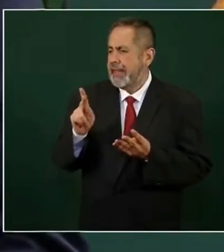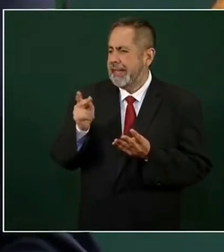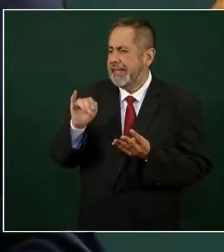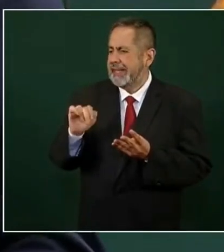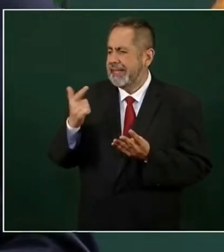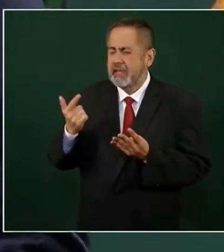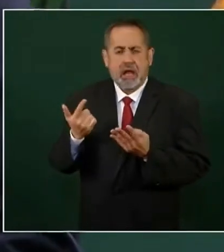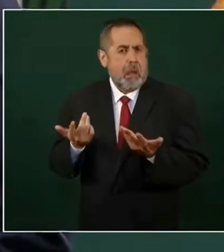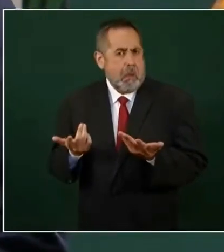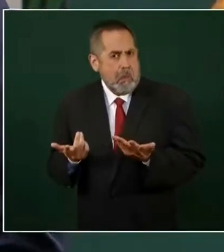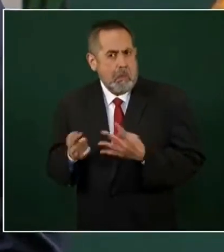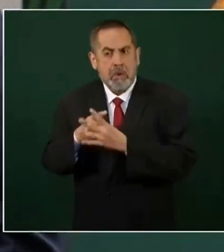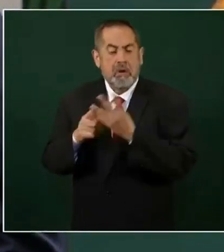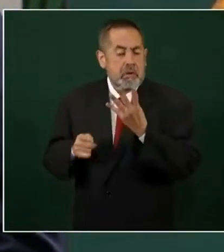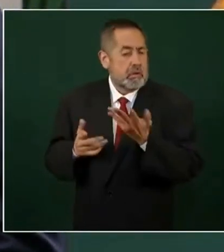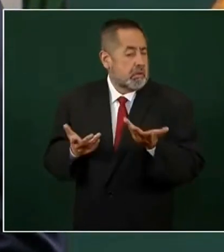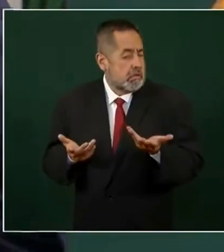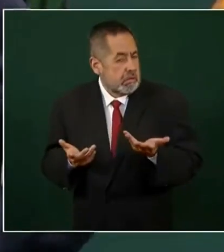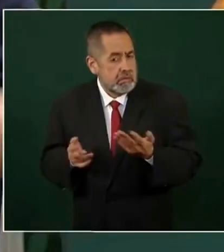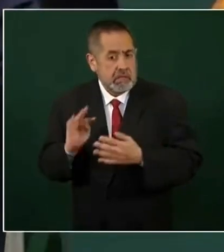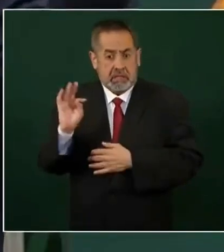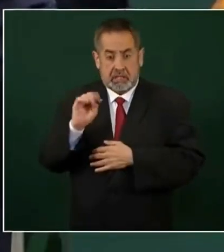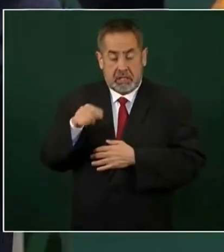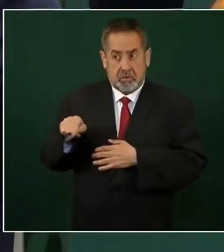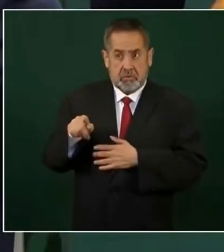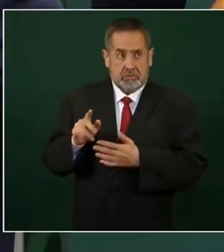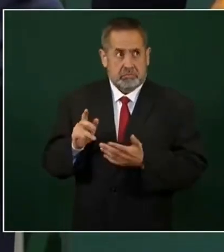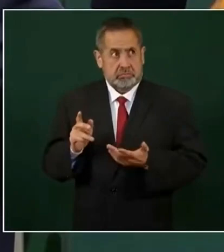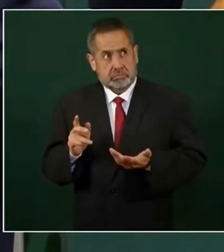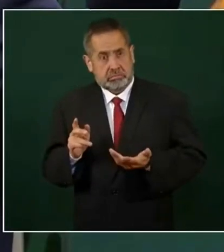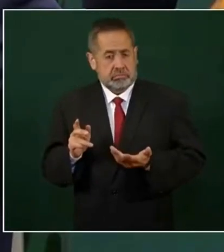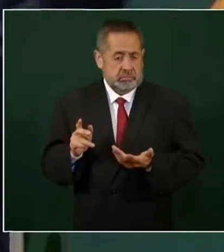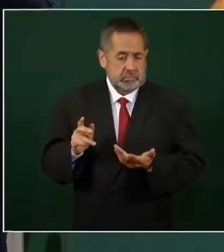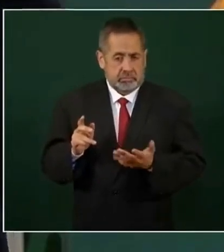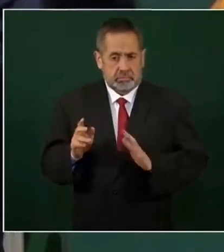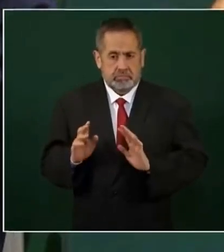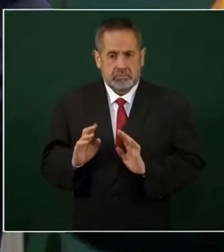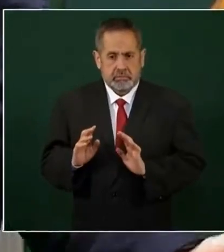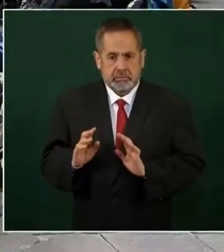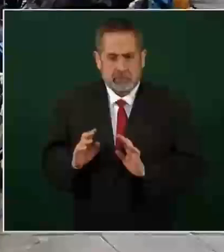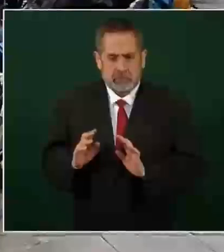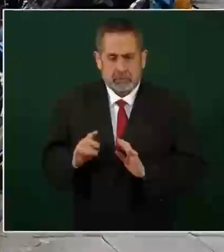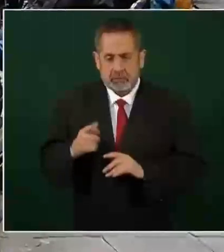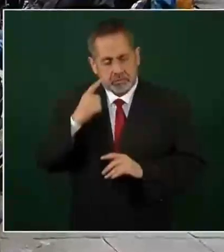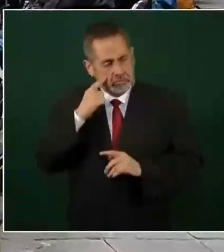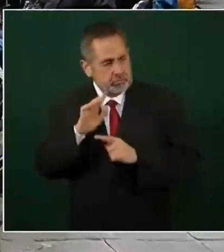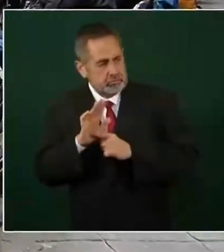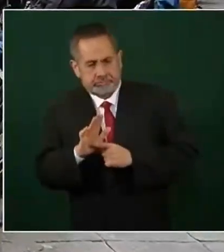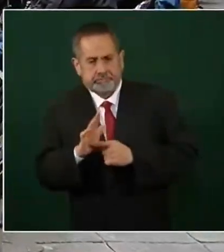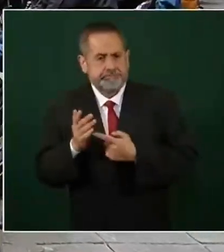es que ellos no son, porque eso es lo que se demuestra,